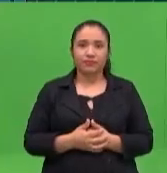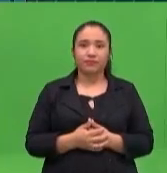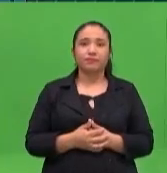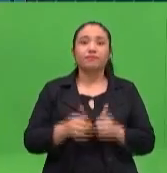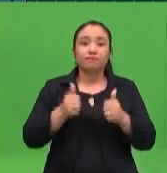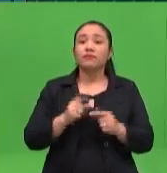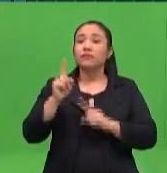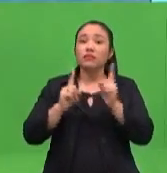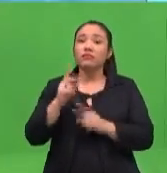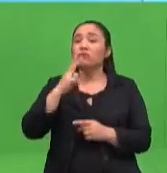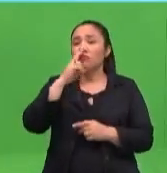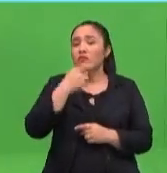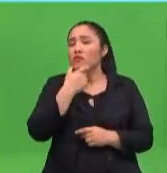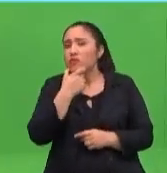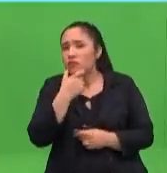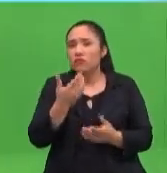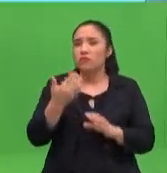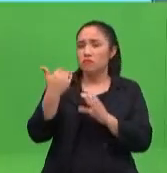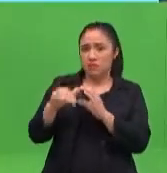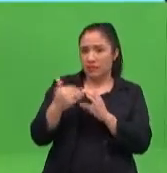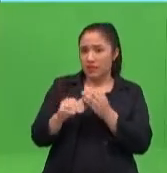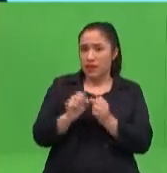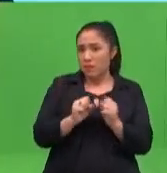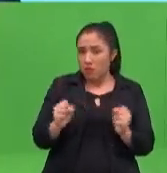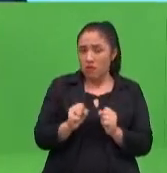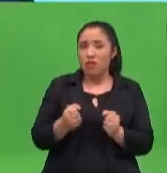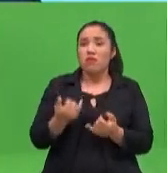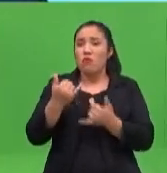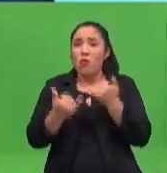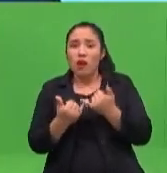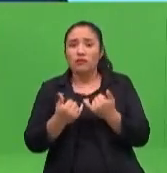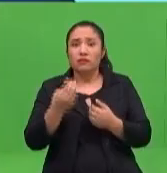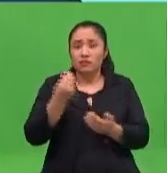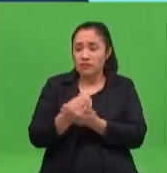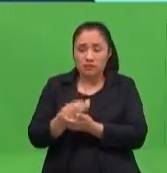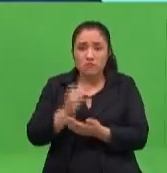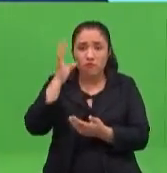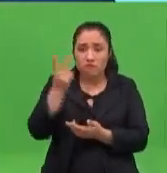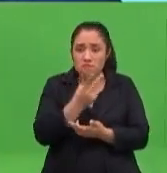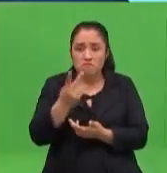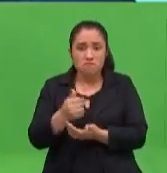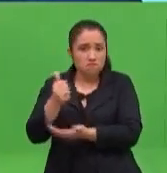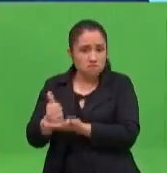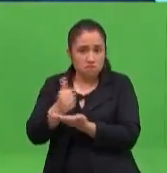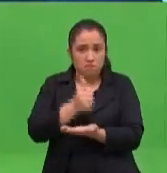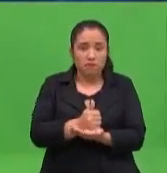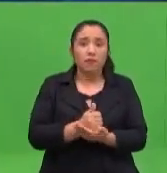mensajes, si así lo desean, para la profesional y para la directora de educación inicial del Ministerio de Educación.